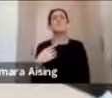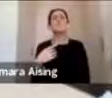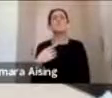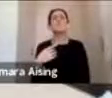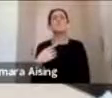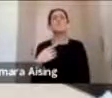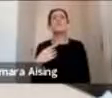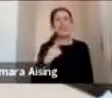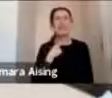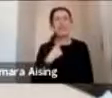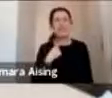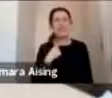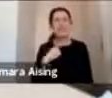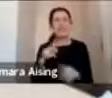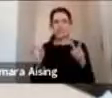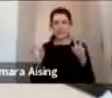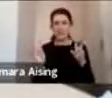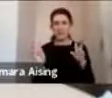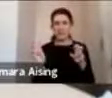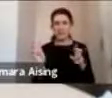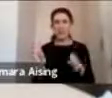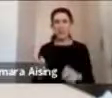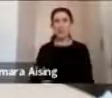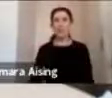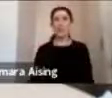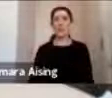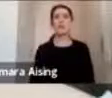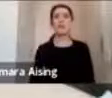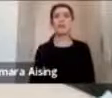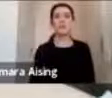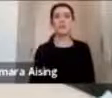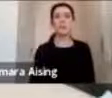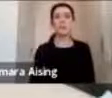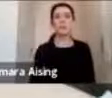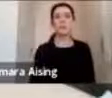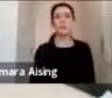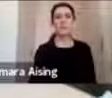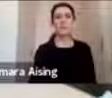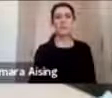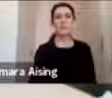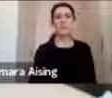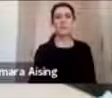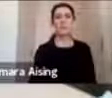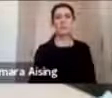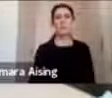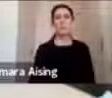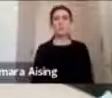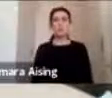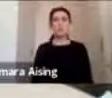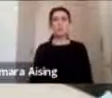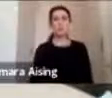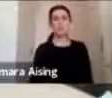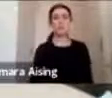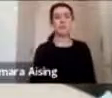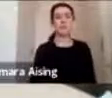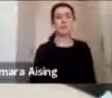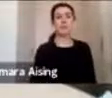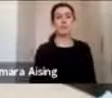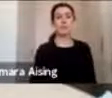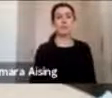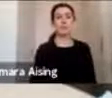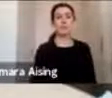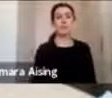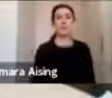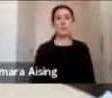desde el prehospitalario, obviamente muchas veces somos la primera respuesta a muchas situaciones de emergencias que tienen que ver principalmente con trauma,